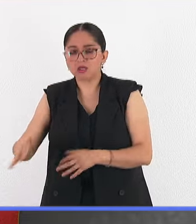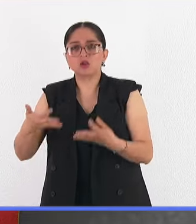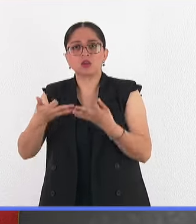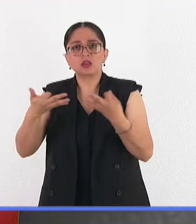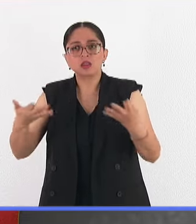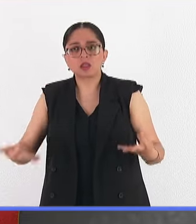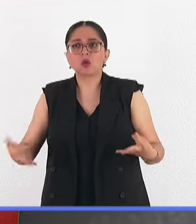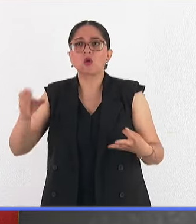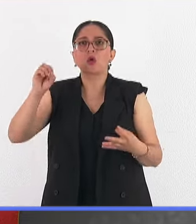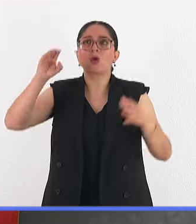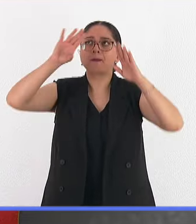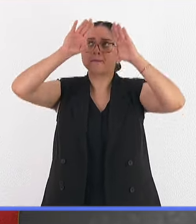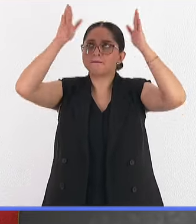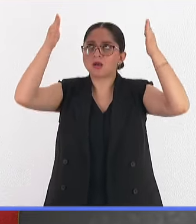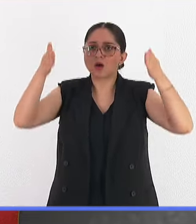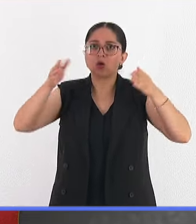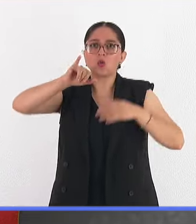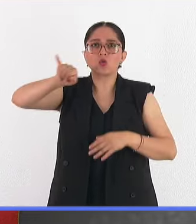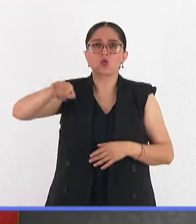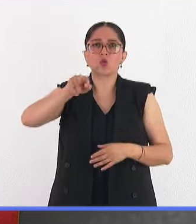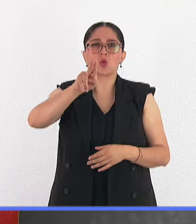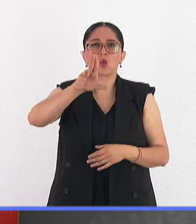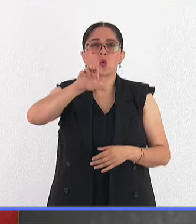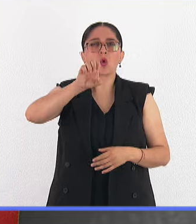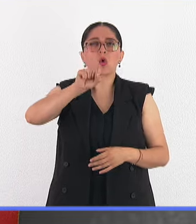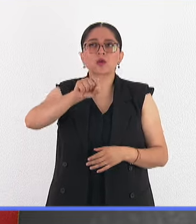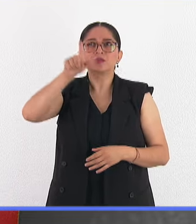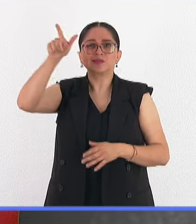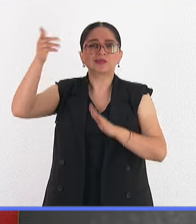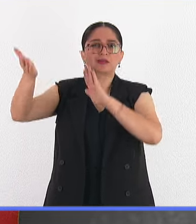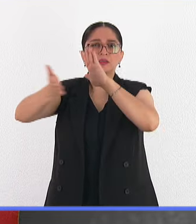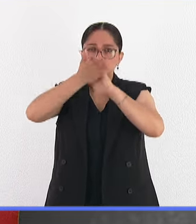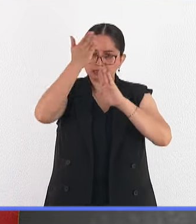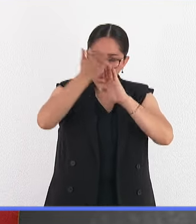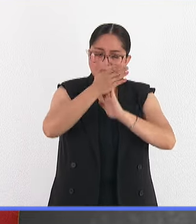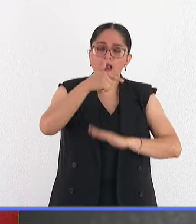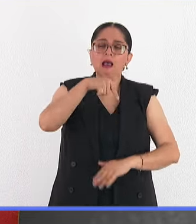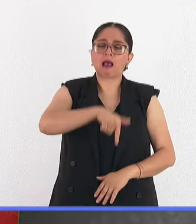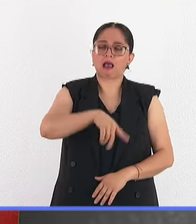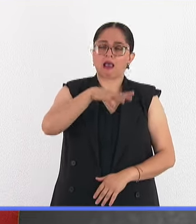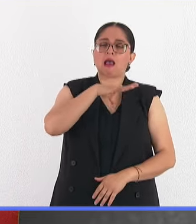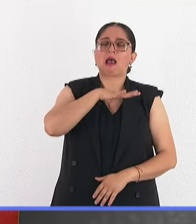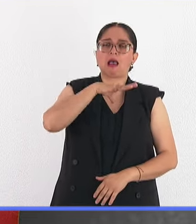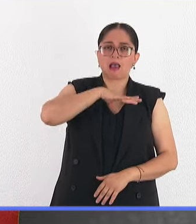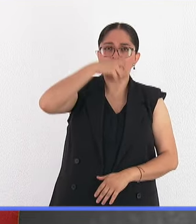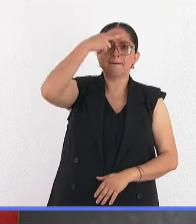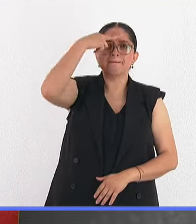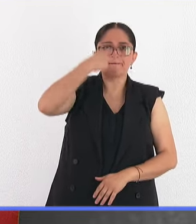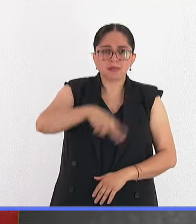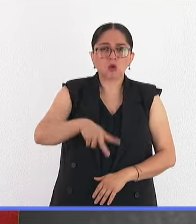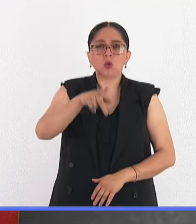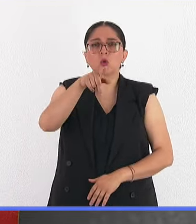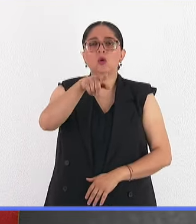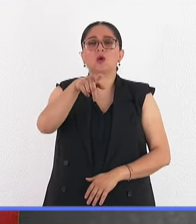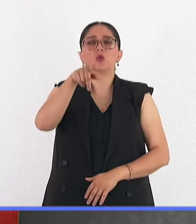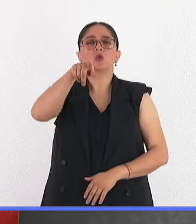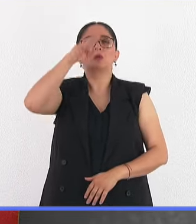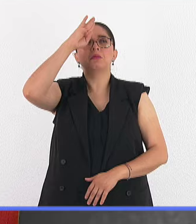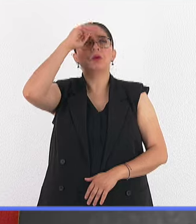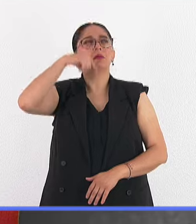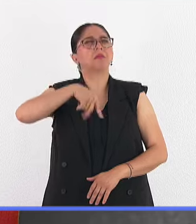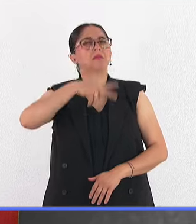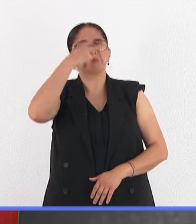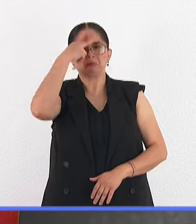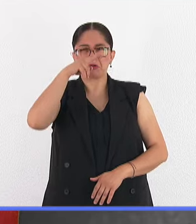juncos y este tipo de construcción que sí hay en el país, que nosotros creemos, porque vivimos en la Ciudad de México, que no existe.